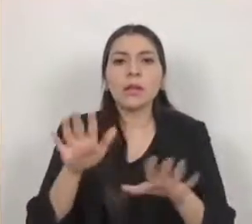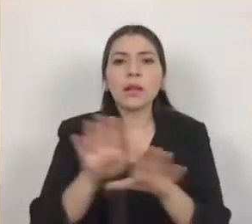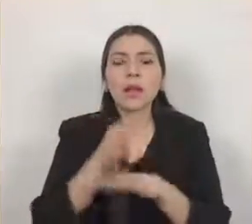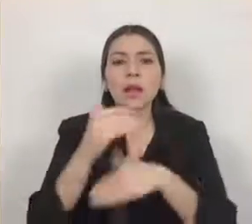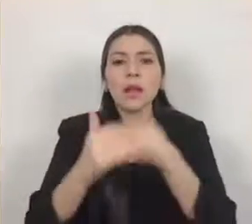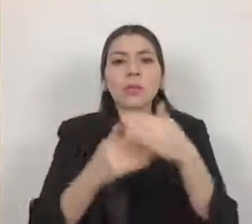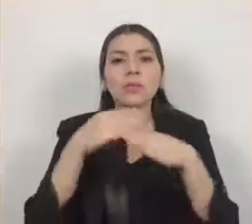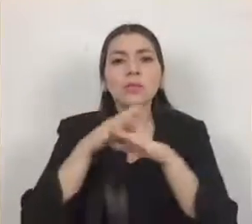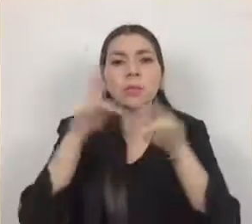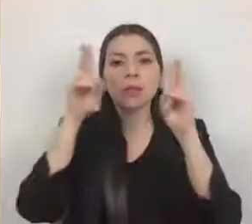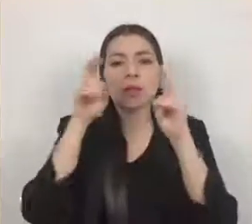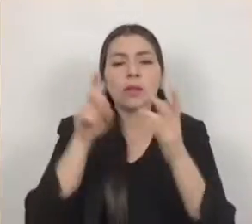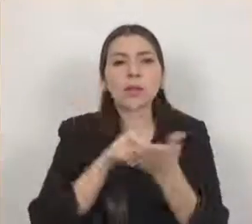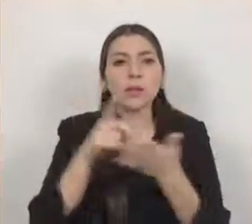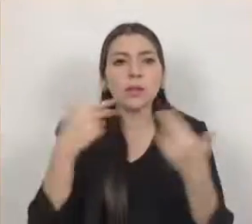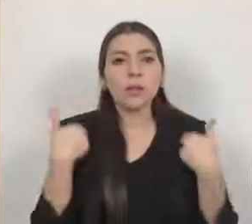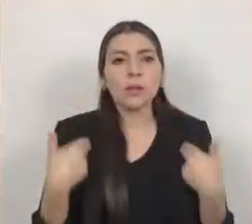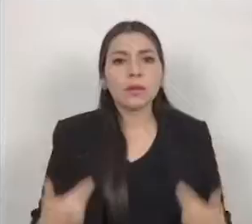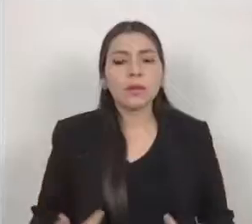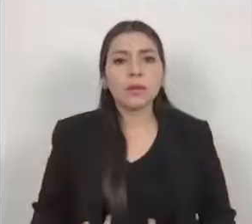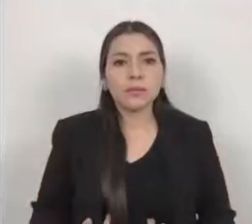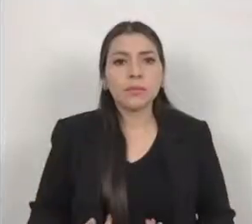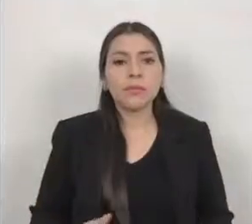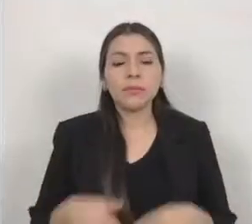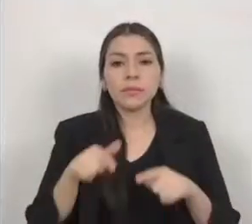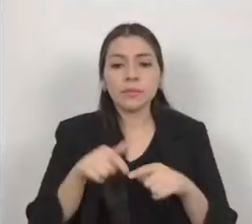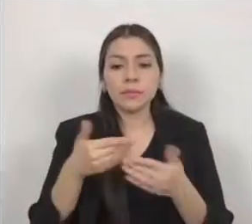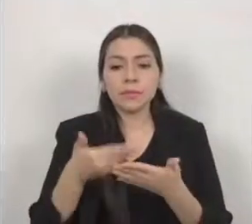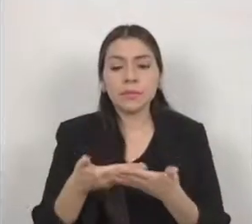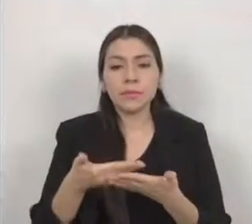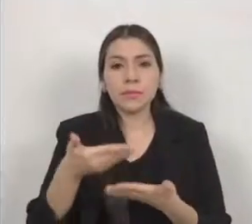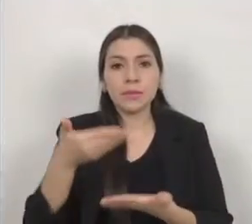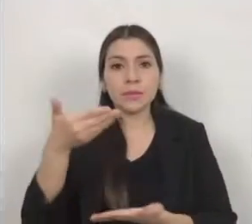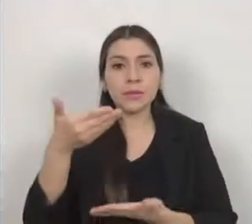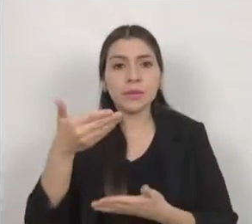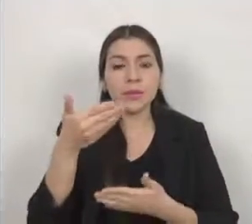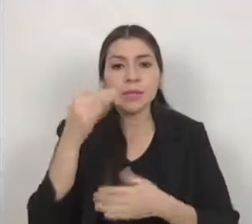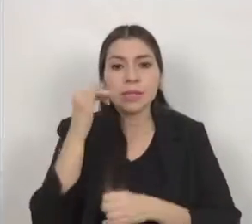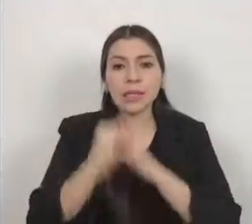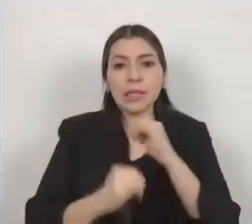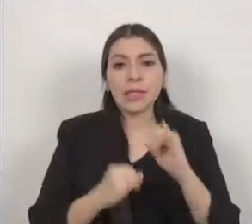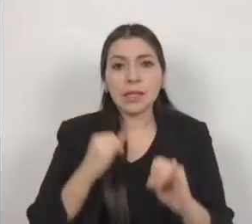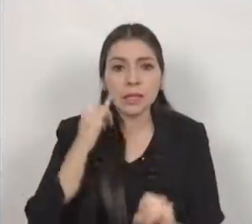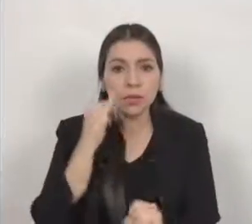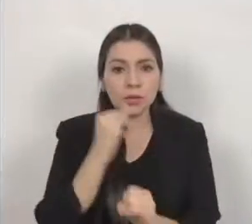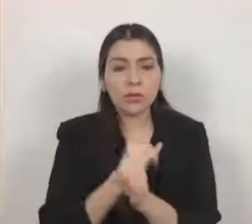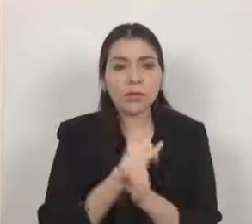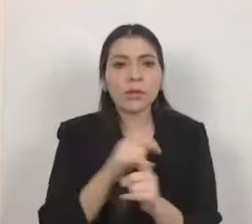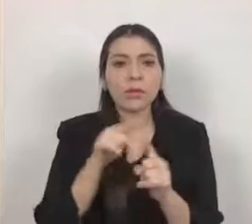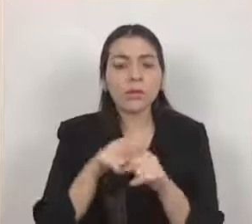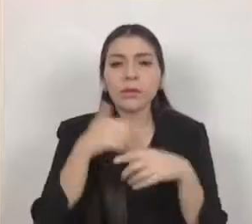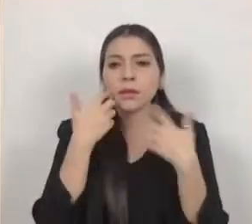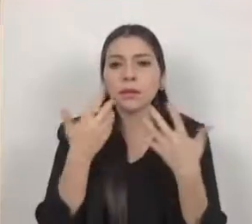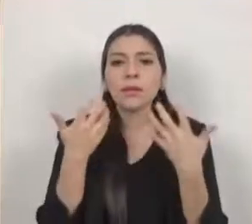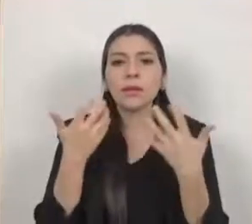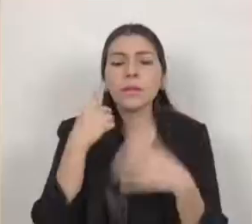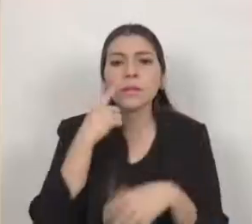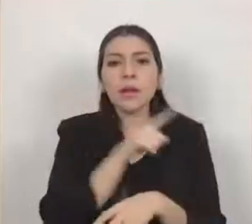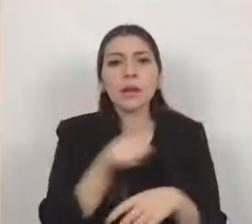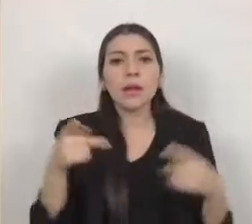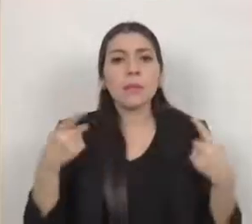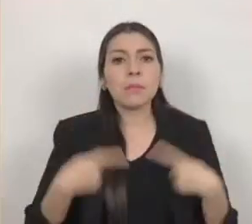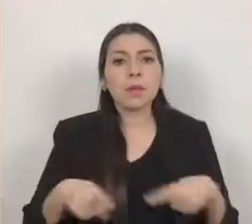el espíritu del citado documento internacional busca cambiar el entorno de las personas con discapacidad